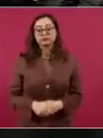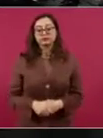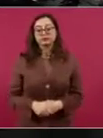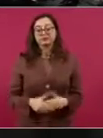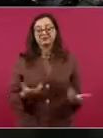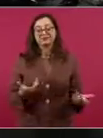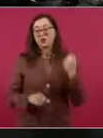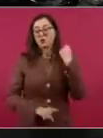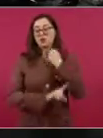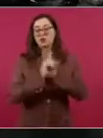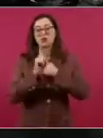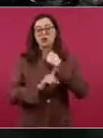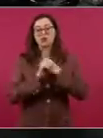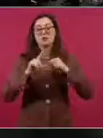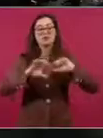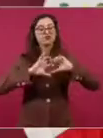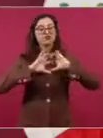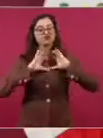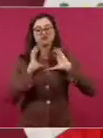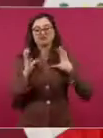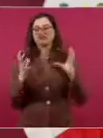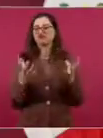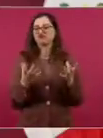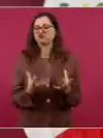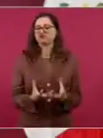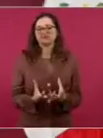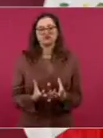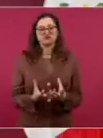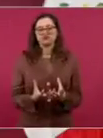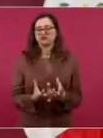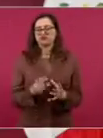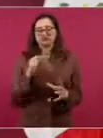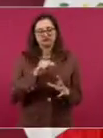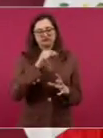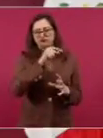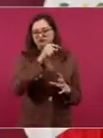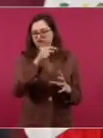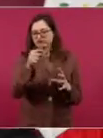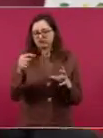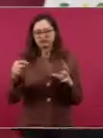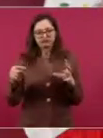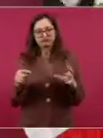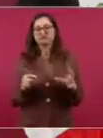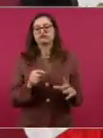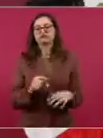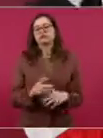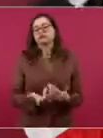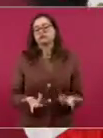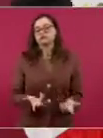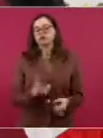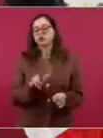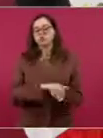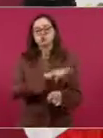son los poderes